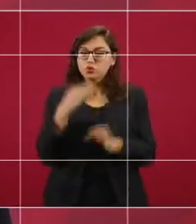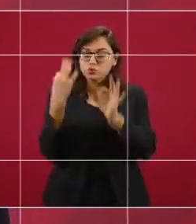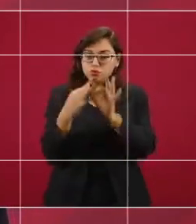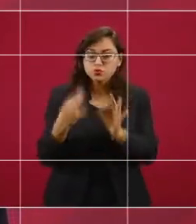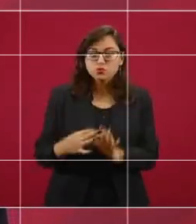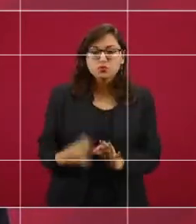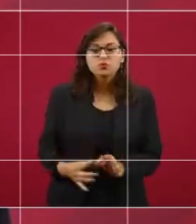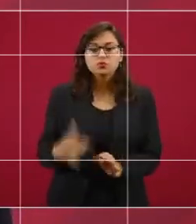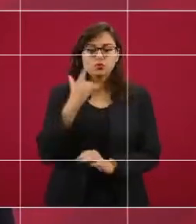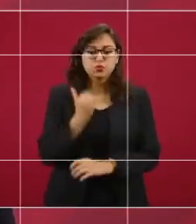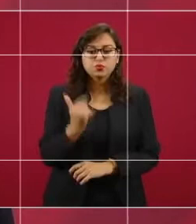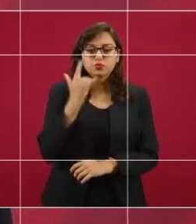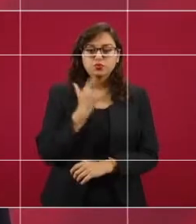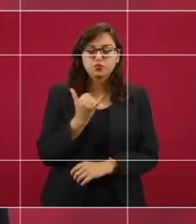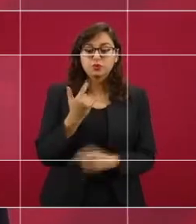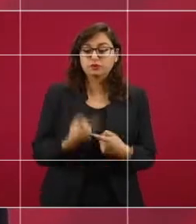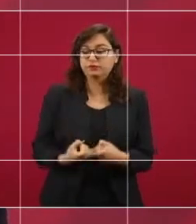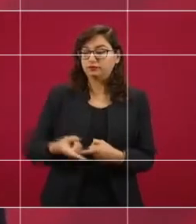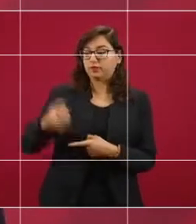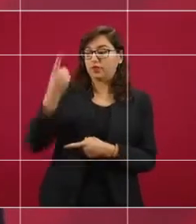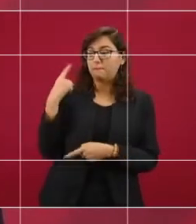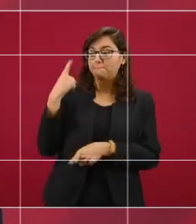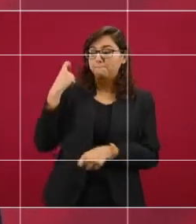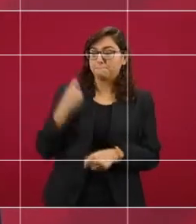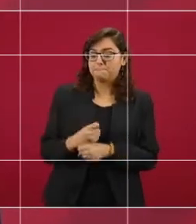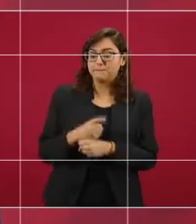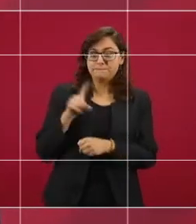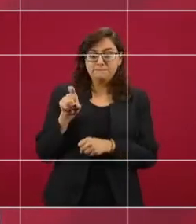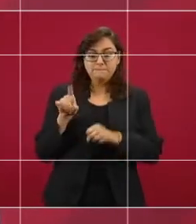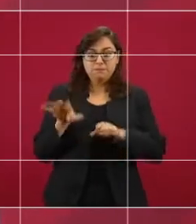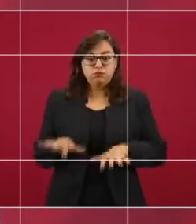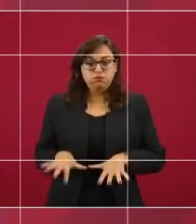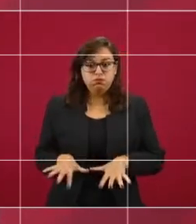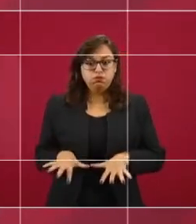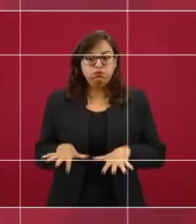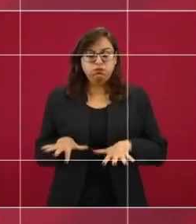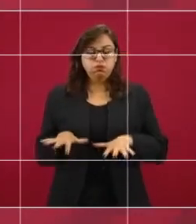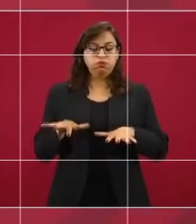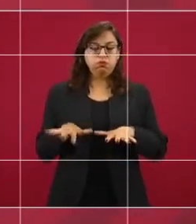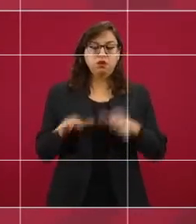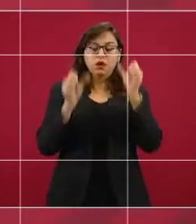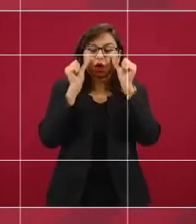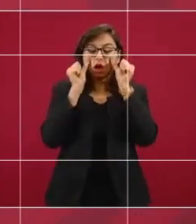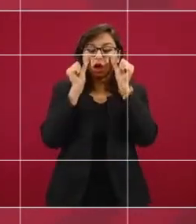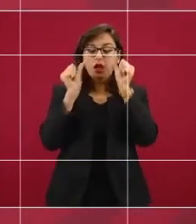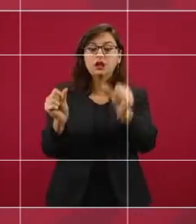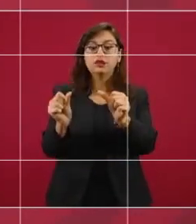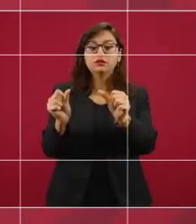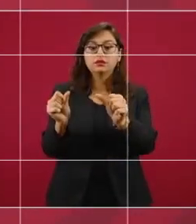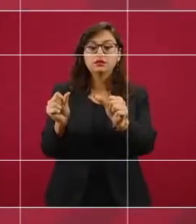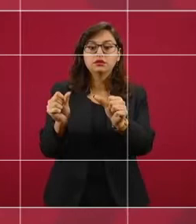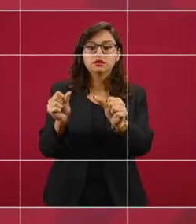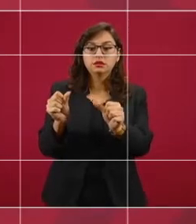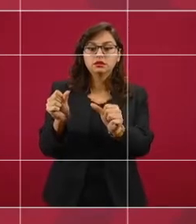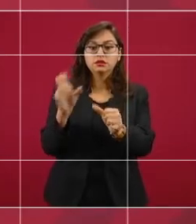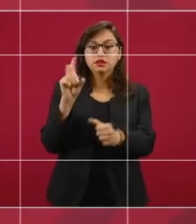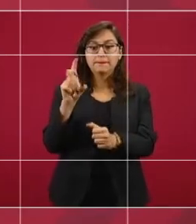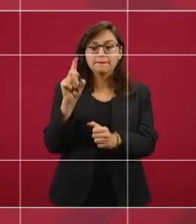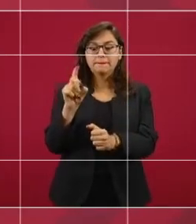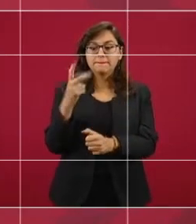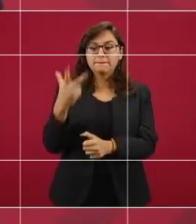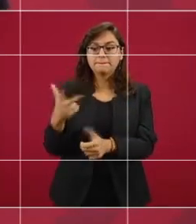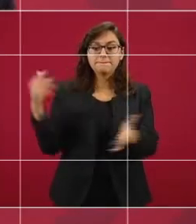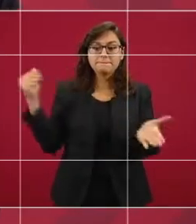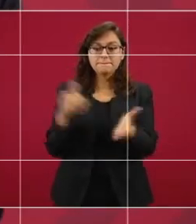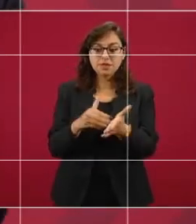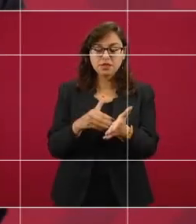la primera inundación, se atendieron a 38